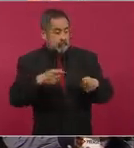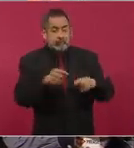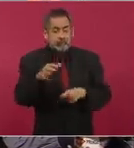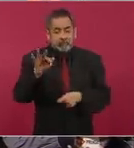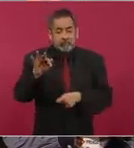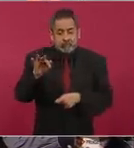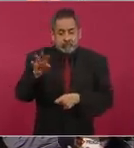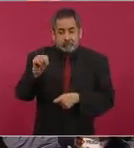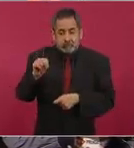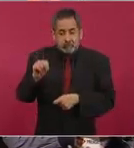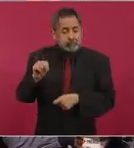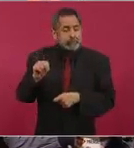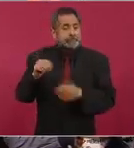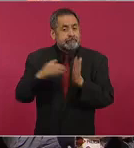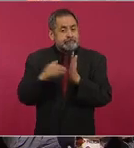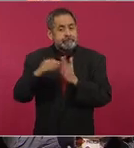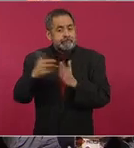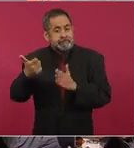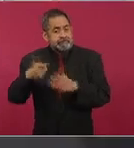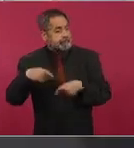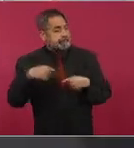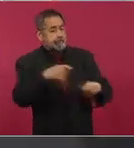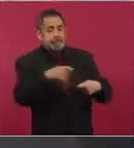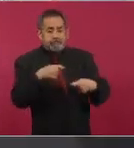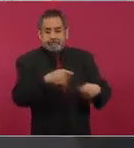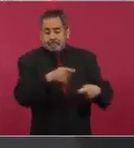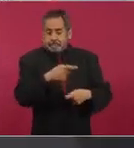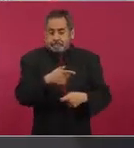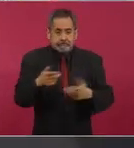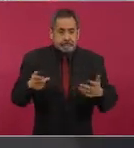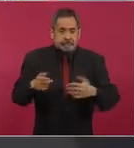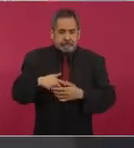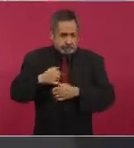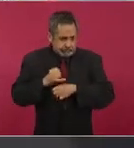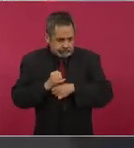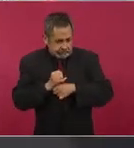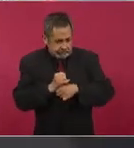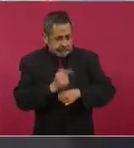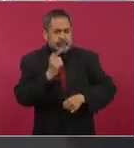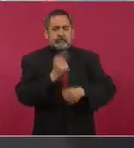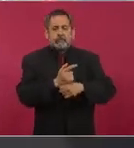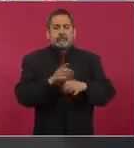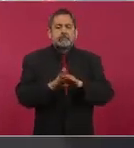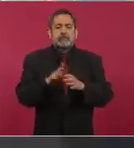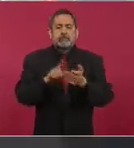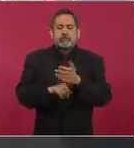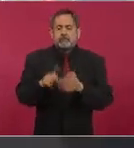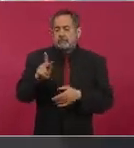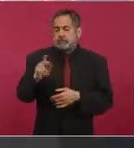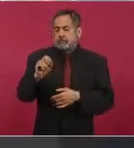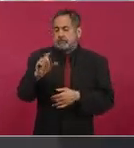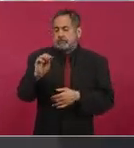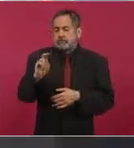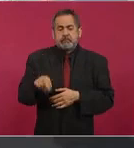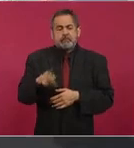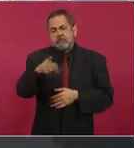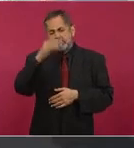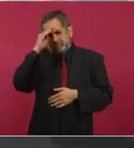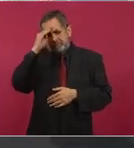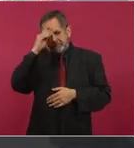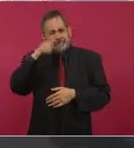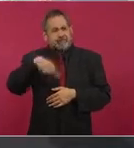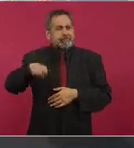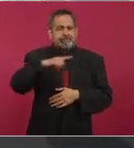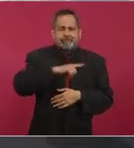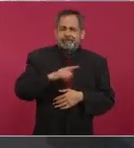millones de pesos. Y, bueno, investigamos sobre esto en Polemón. ¿Usted qué piensa del odio